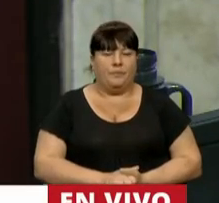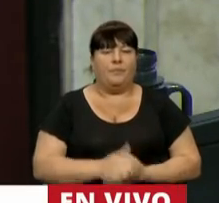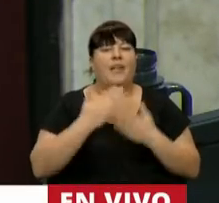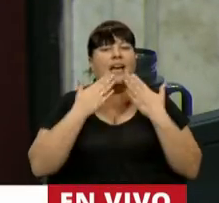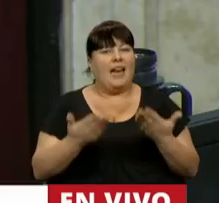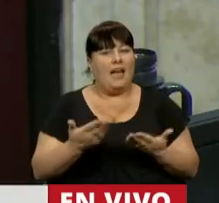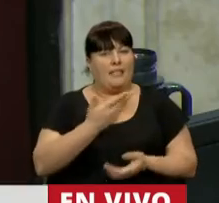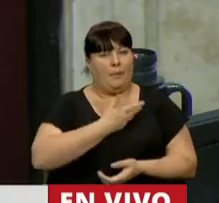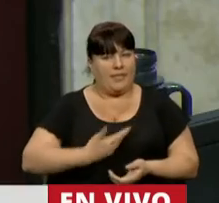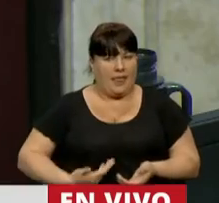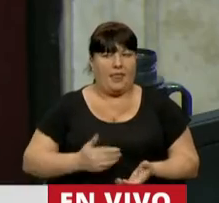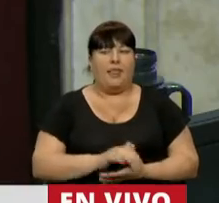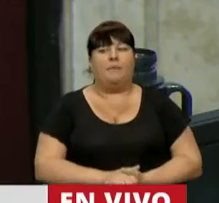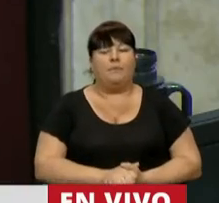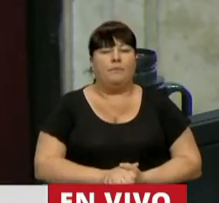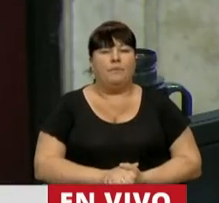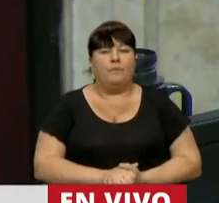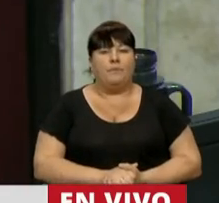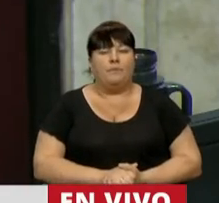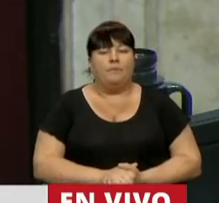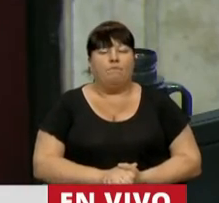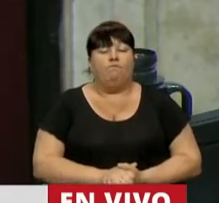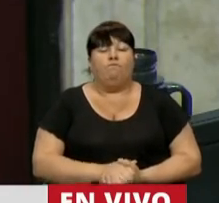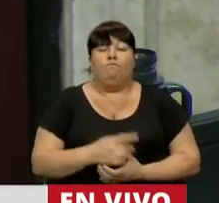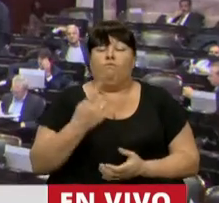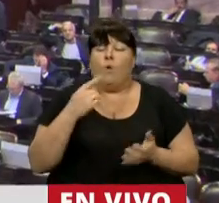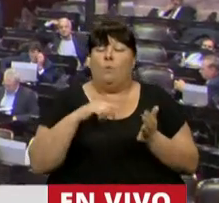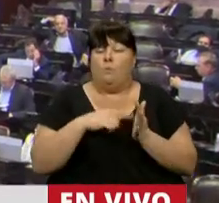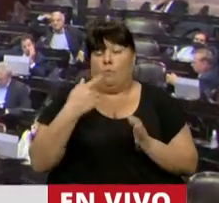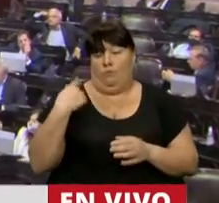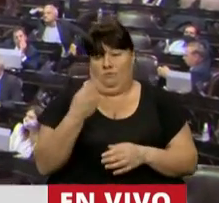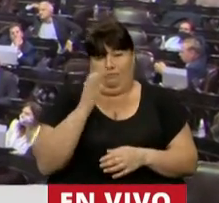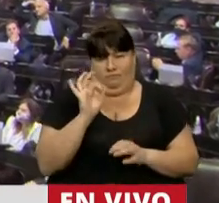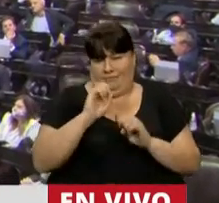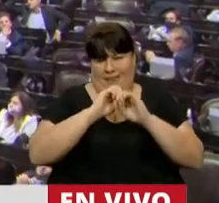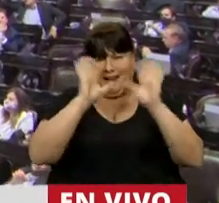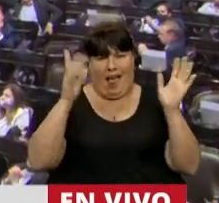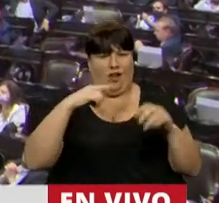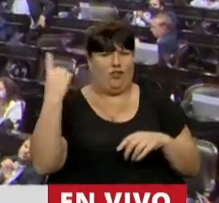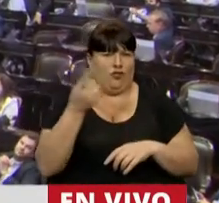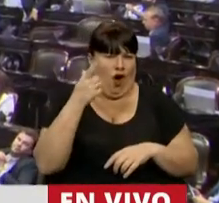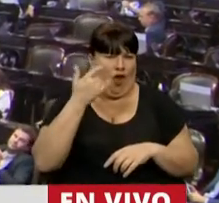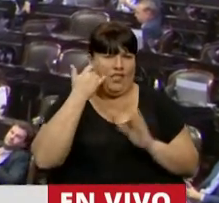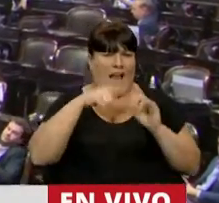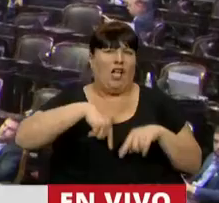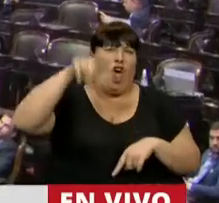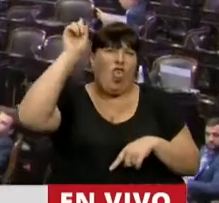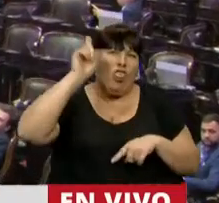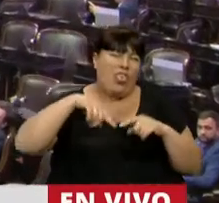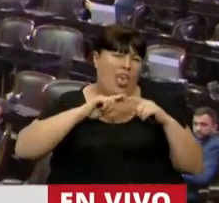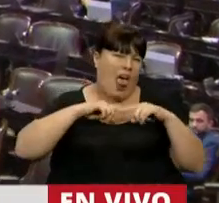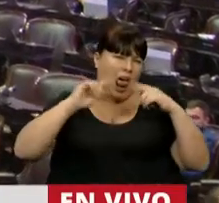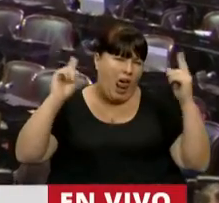Gracias, señor Presidente. Si hay algo que nos queda claro a todas y a todas después de este largo día,